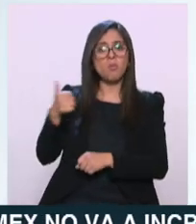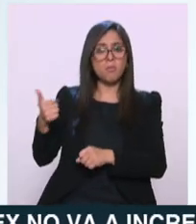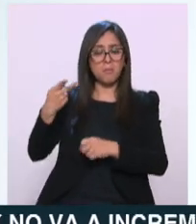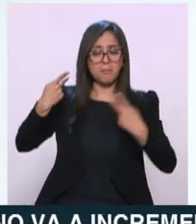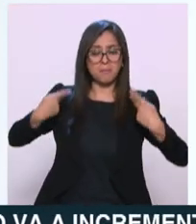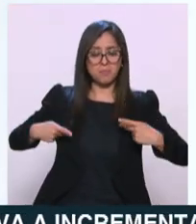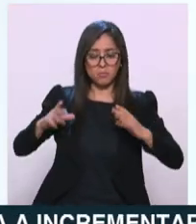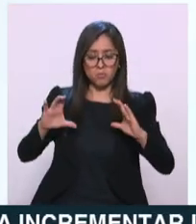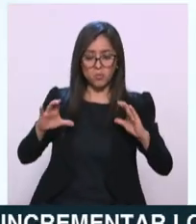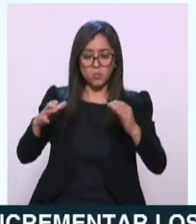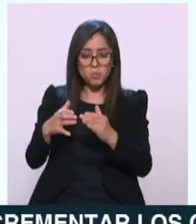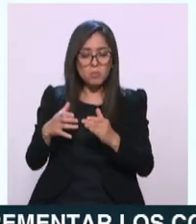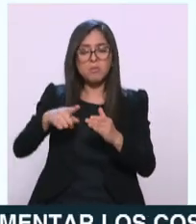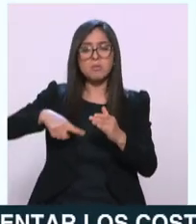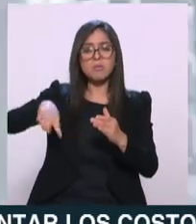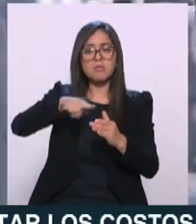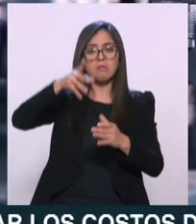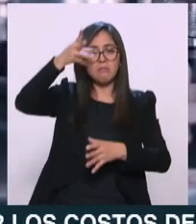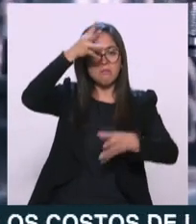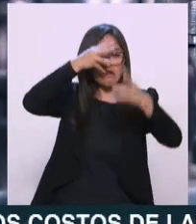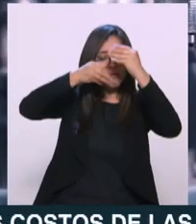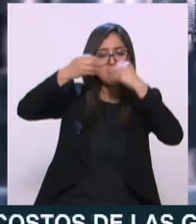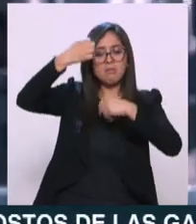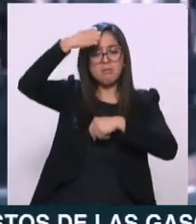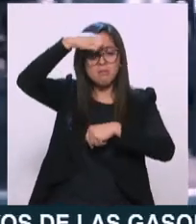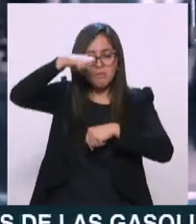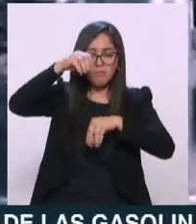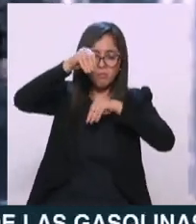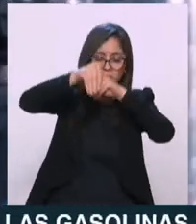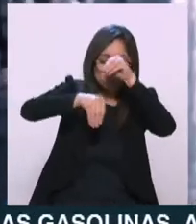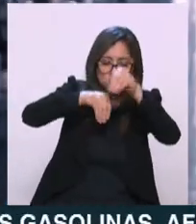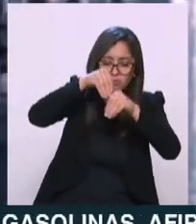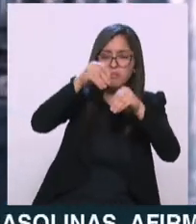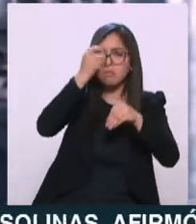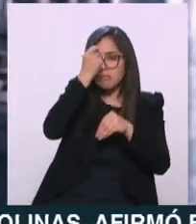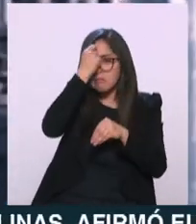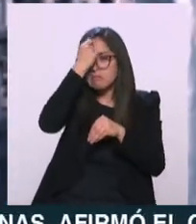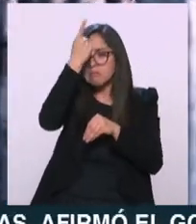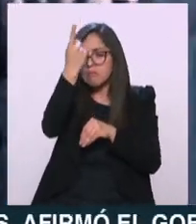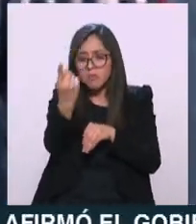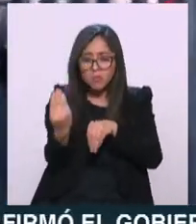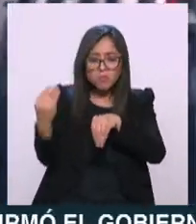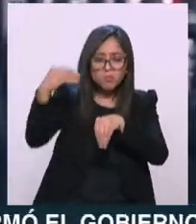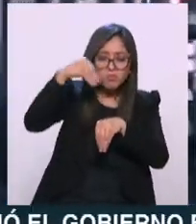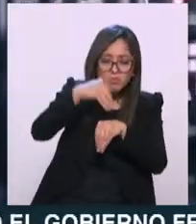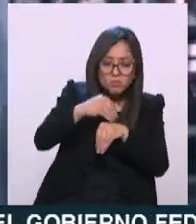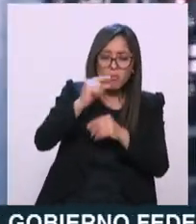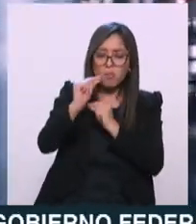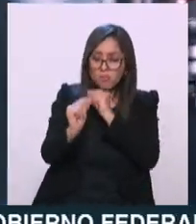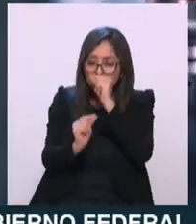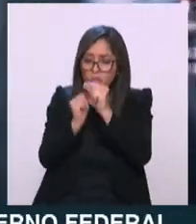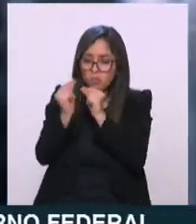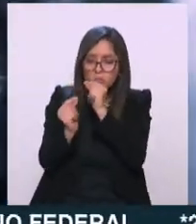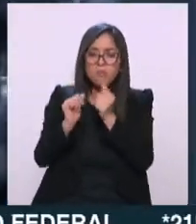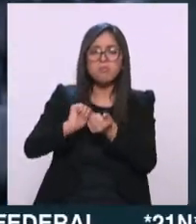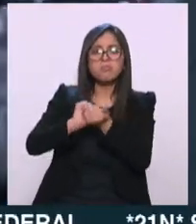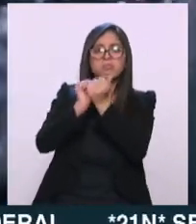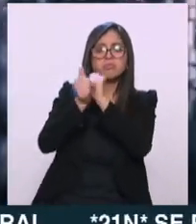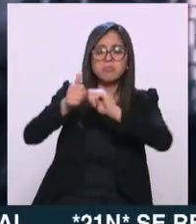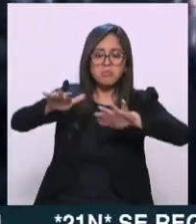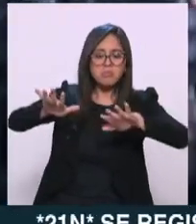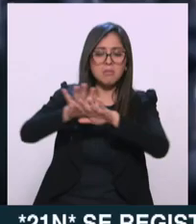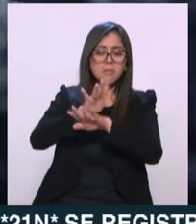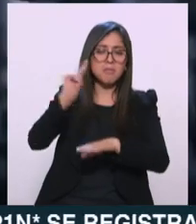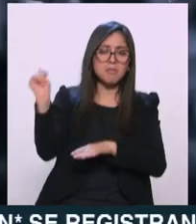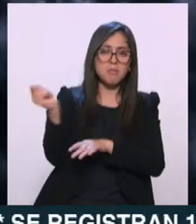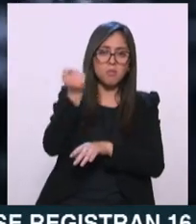proveer de ideas, de nuevos descubrimientos para un cambio tecnológico de